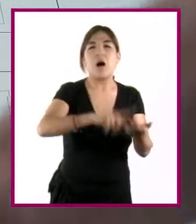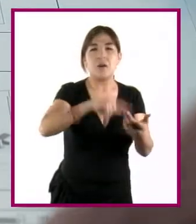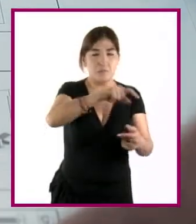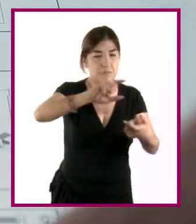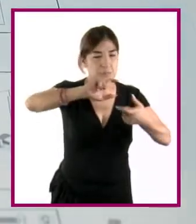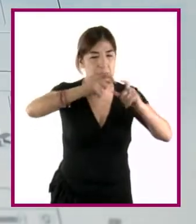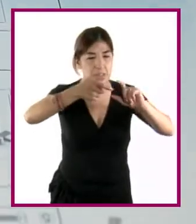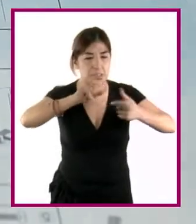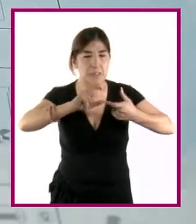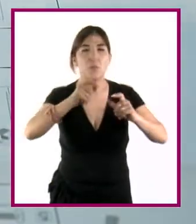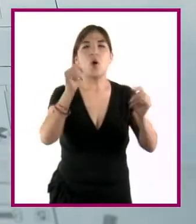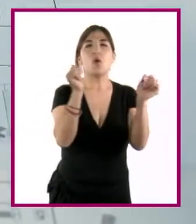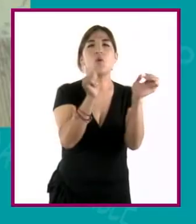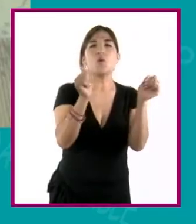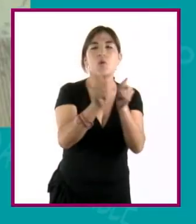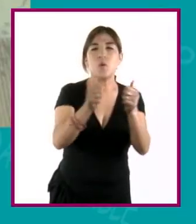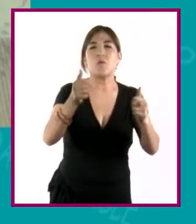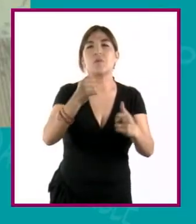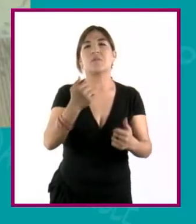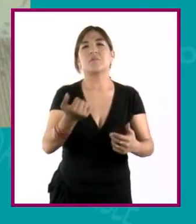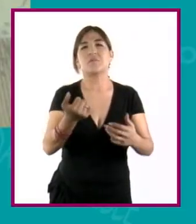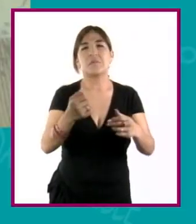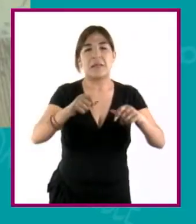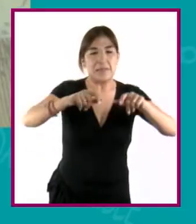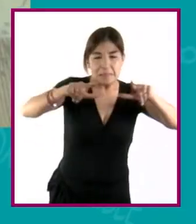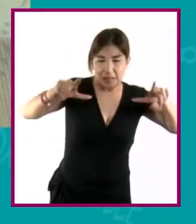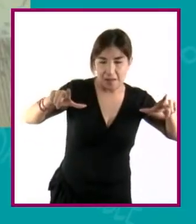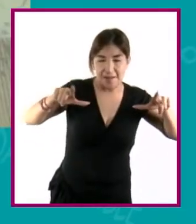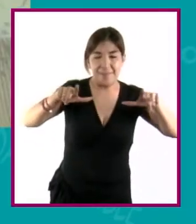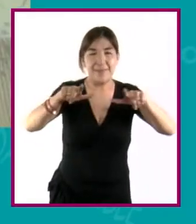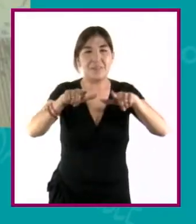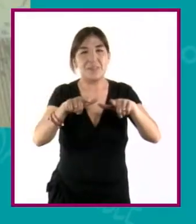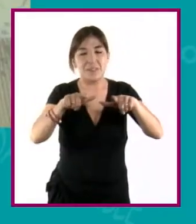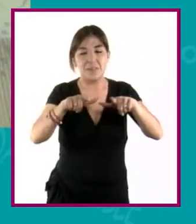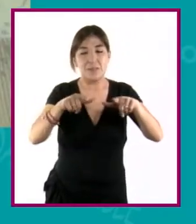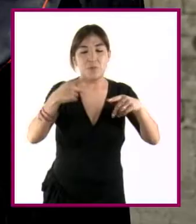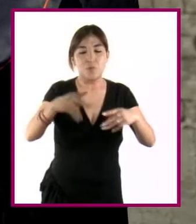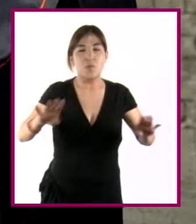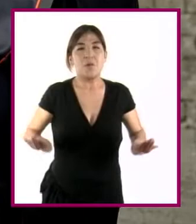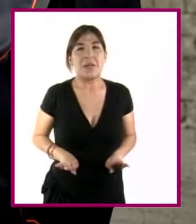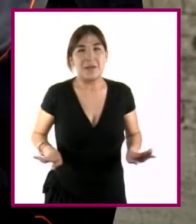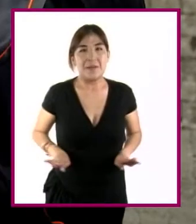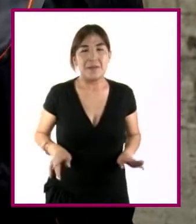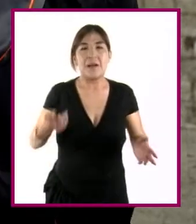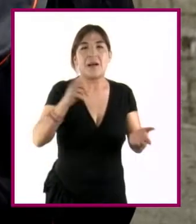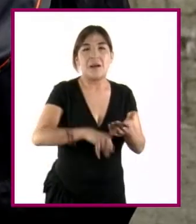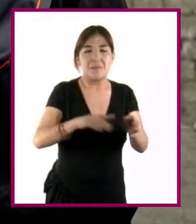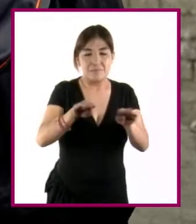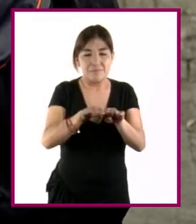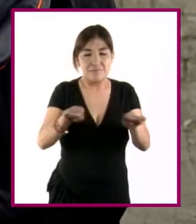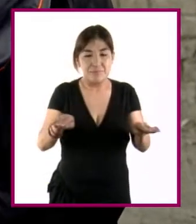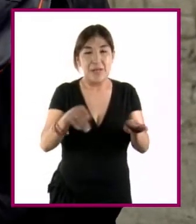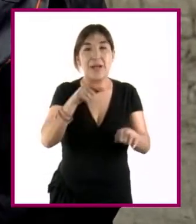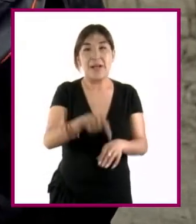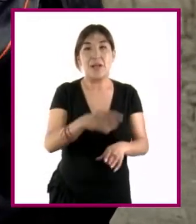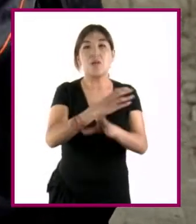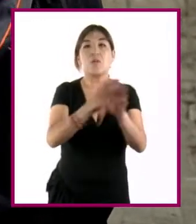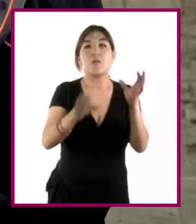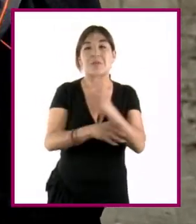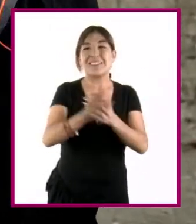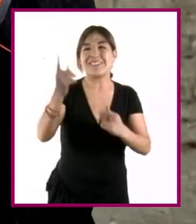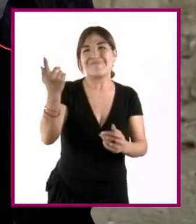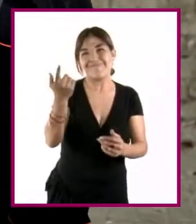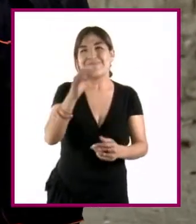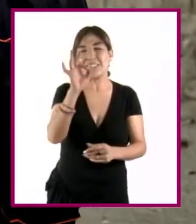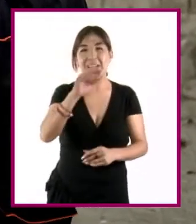ver con las dimensiones, con las características de los muebles, por ejemplo, y cosas que hacen un poco más complicadas su lectura